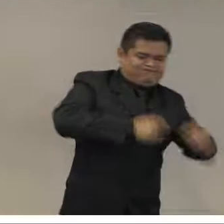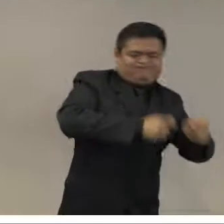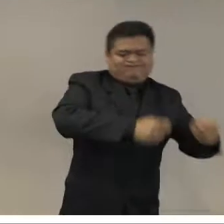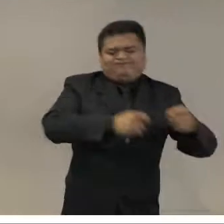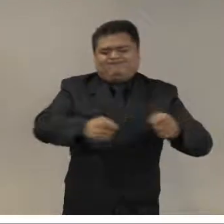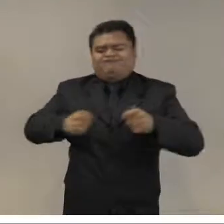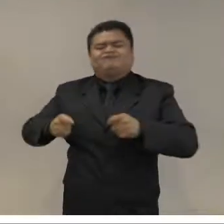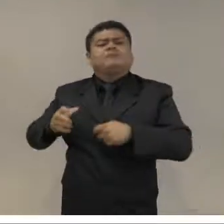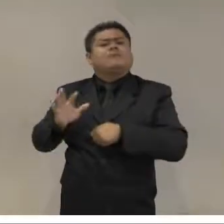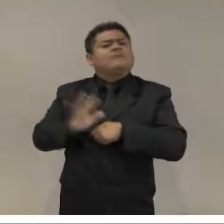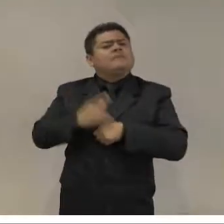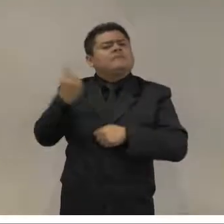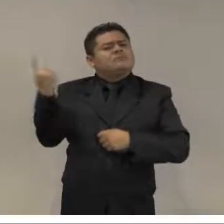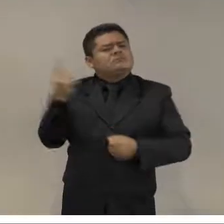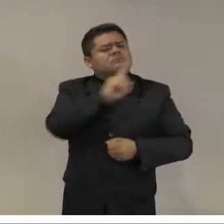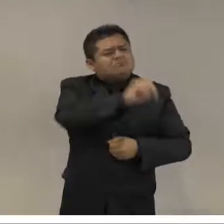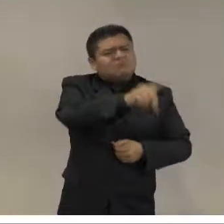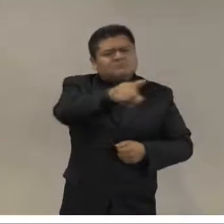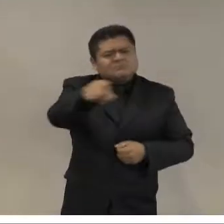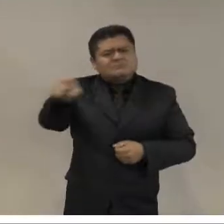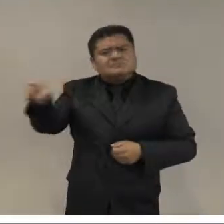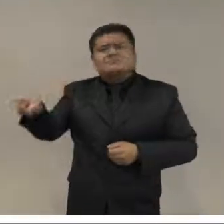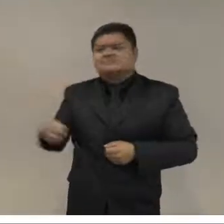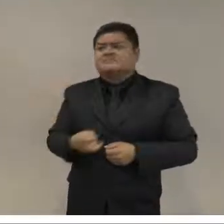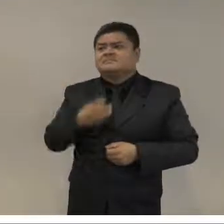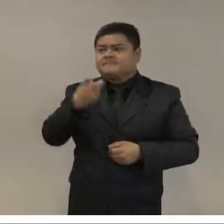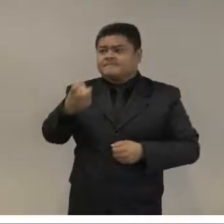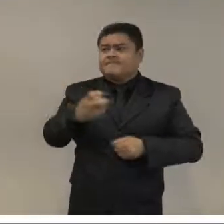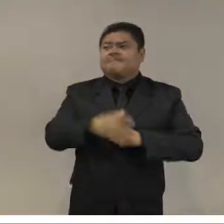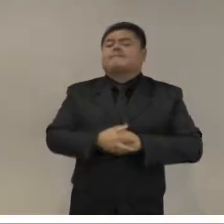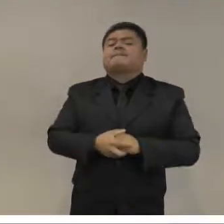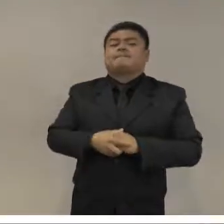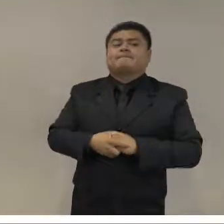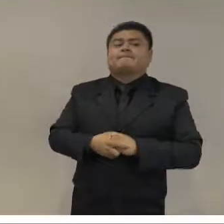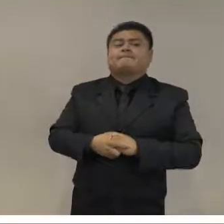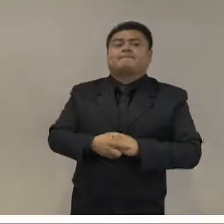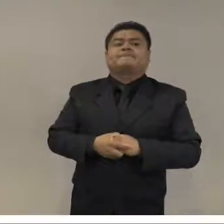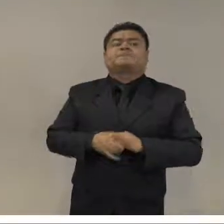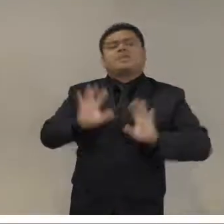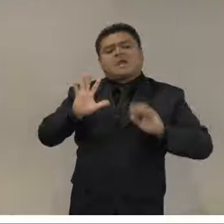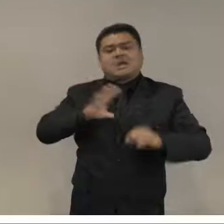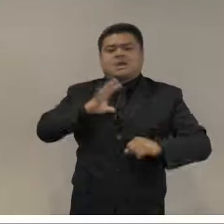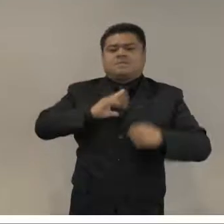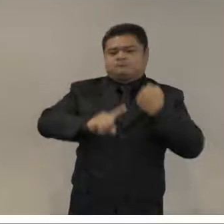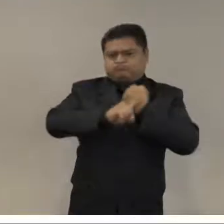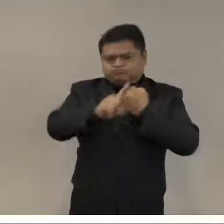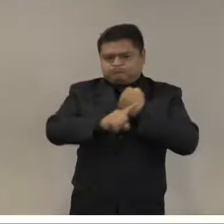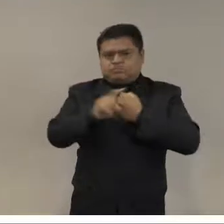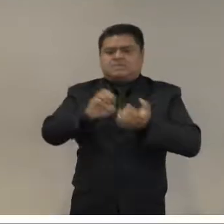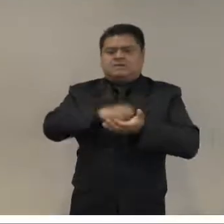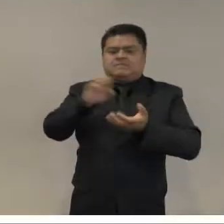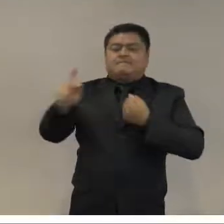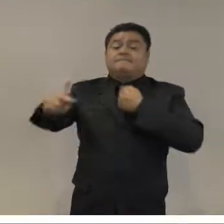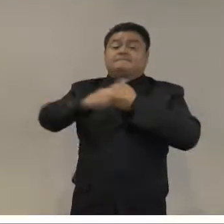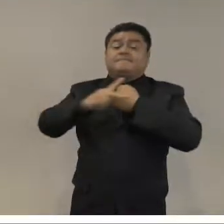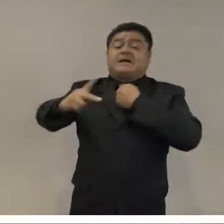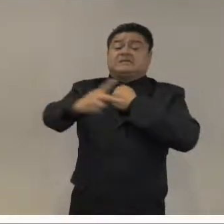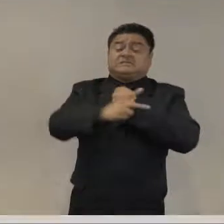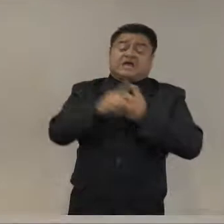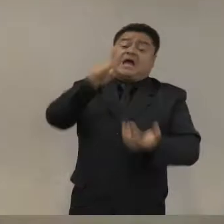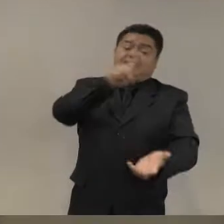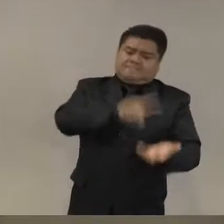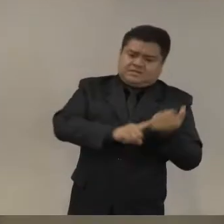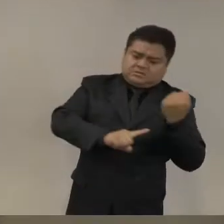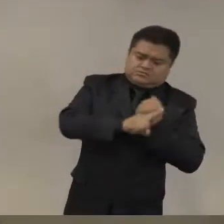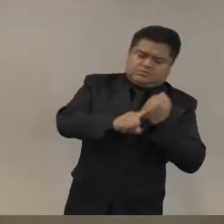todas las amenazas de seguridad regional que se pueden haber. Algunos son externos y reales, algunos son hipotéticos.